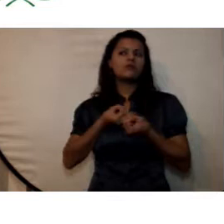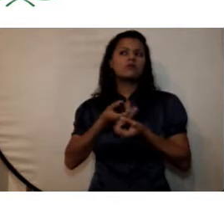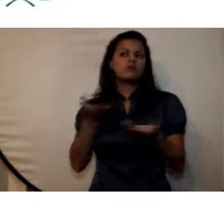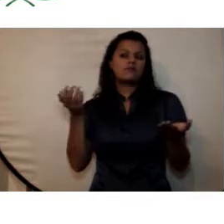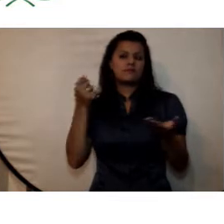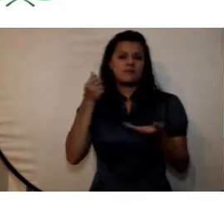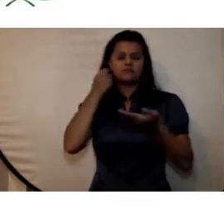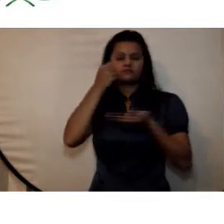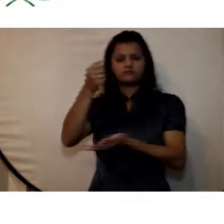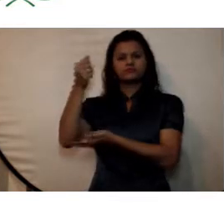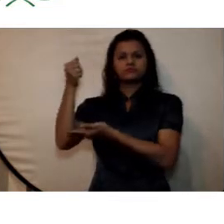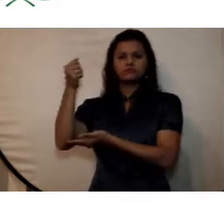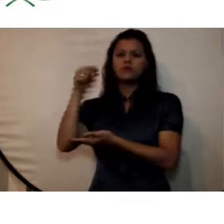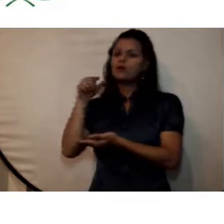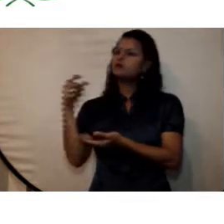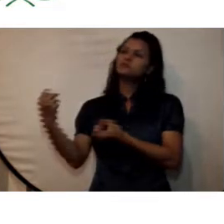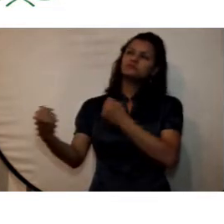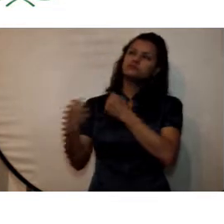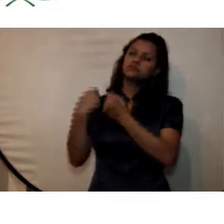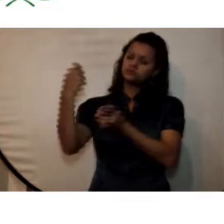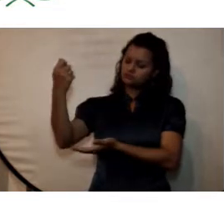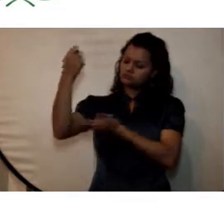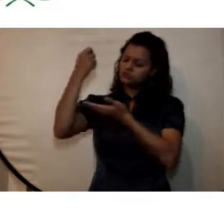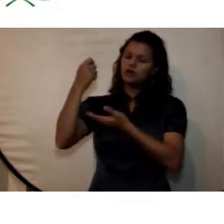mil 900 millones de pesos